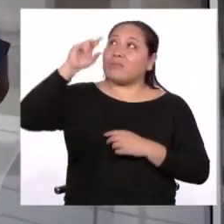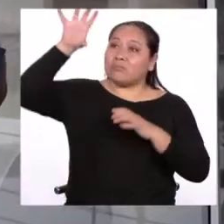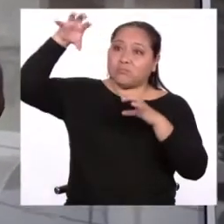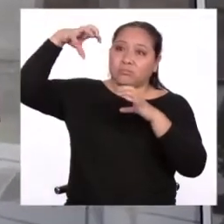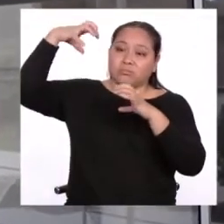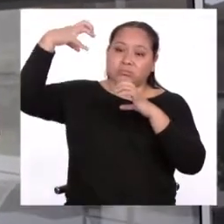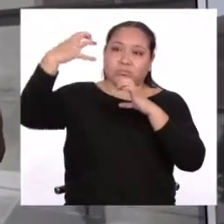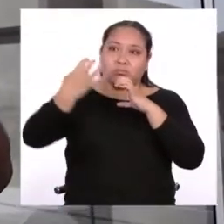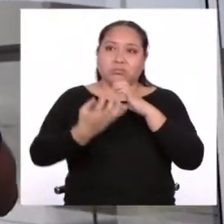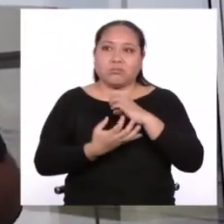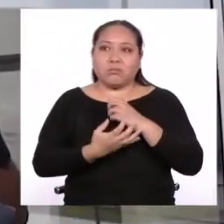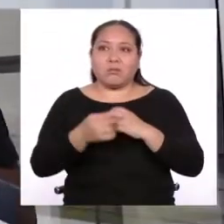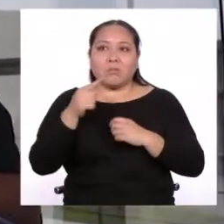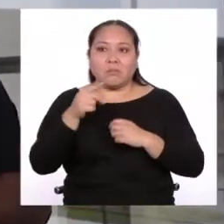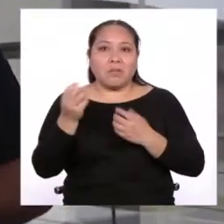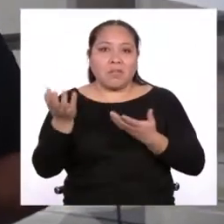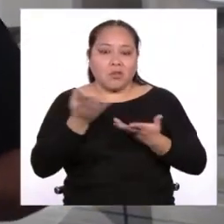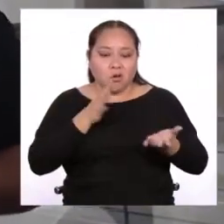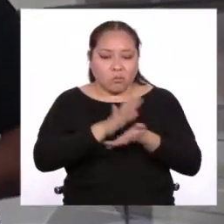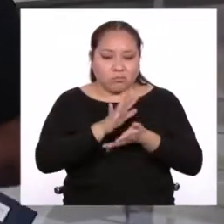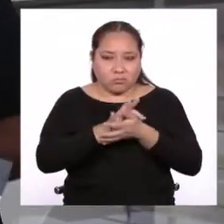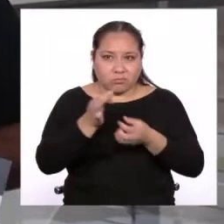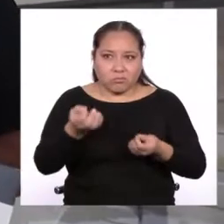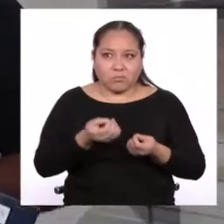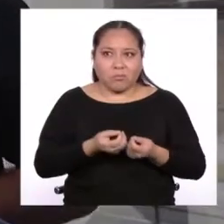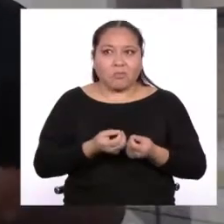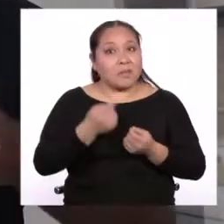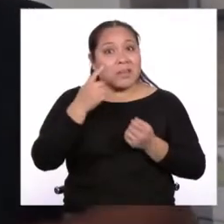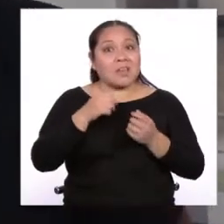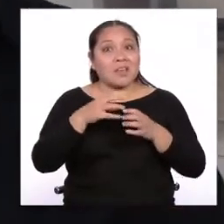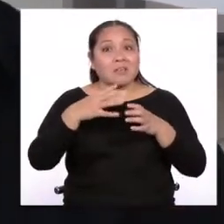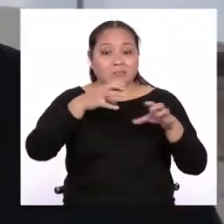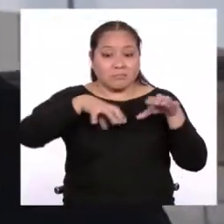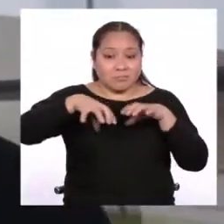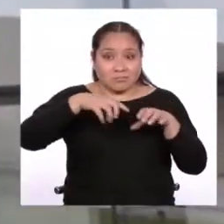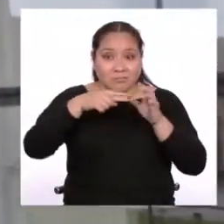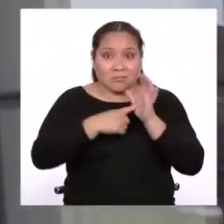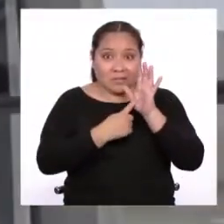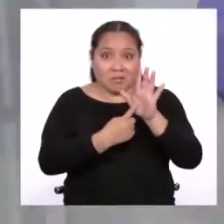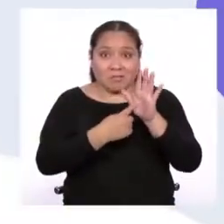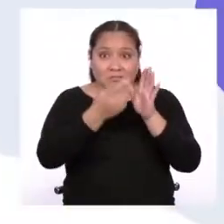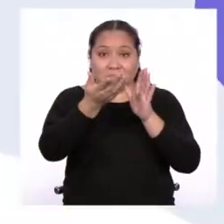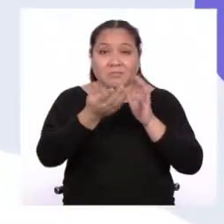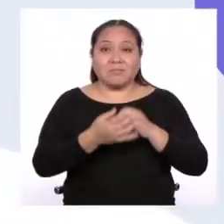una maqueta para poder armarla en el programa y mostrárselo cómo se ve. Bueno, nos vemos en el set.